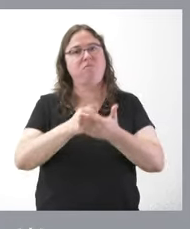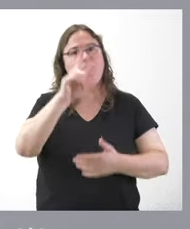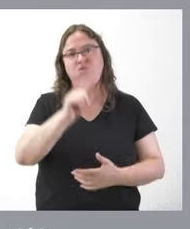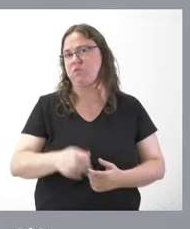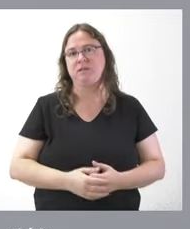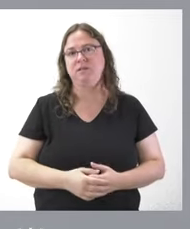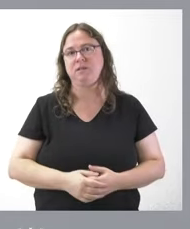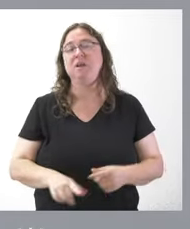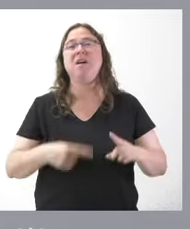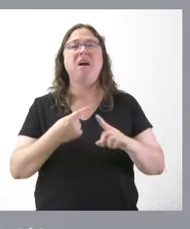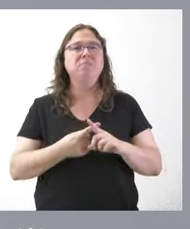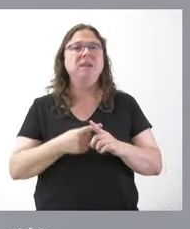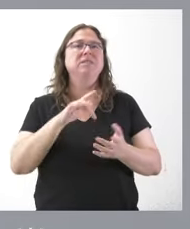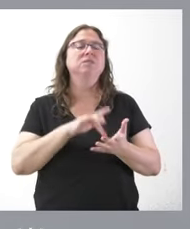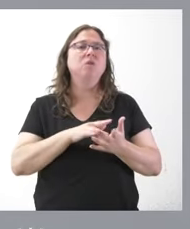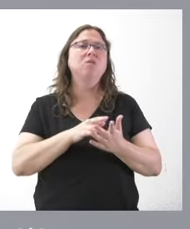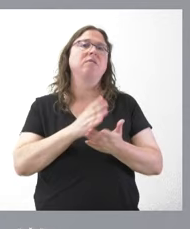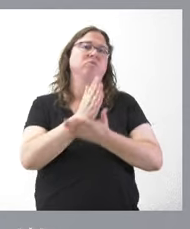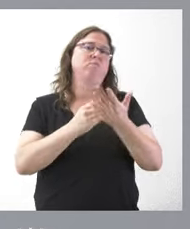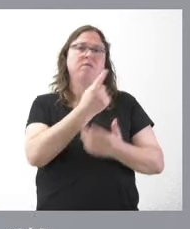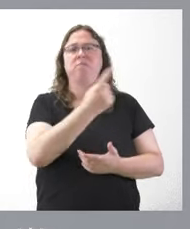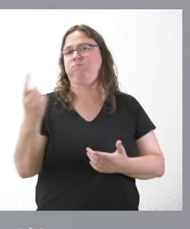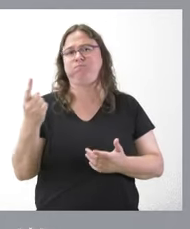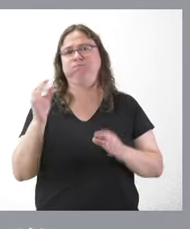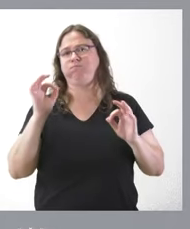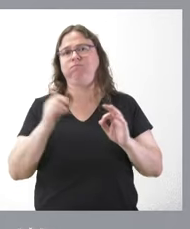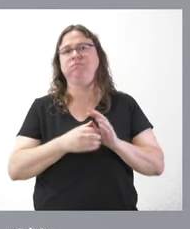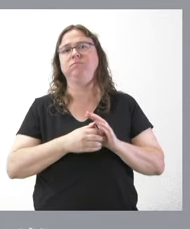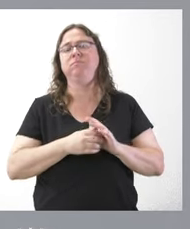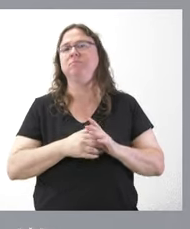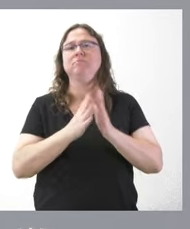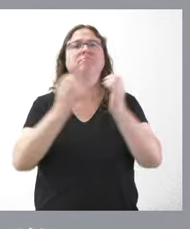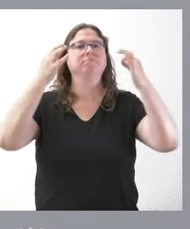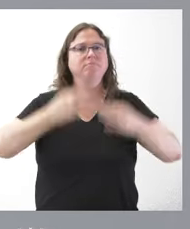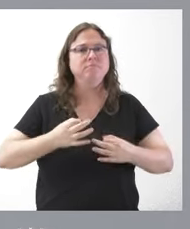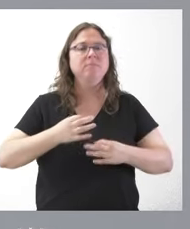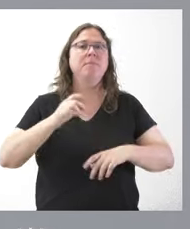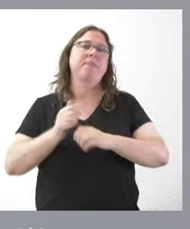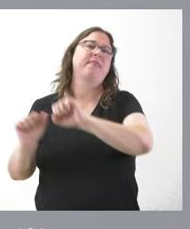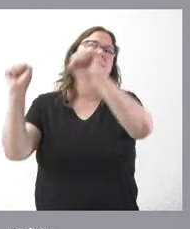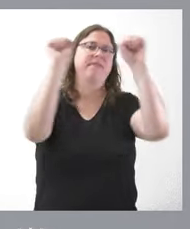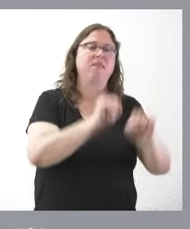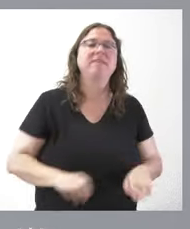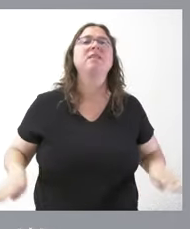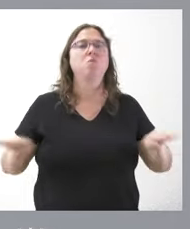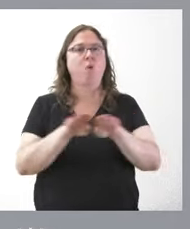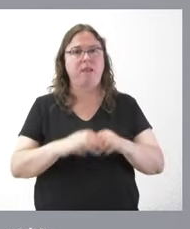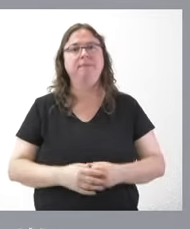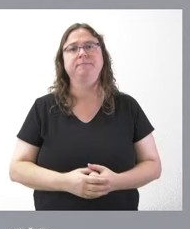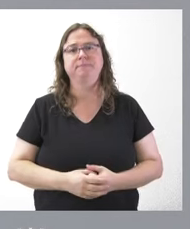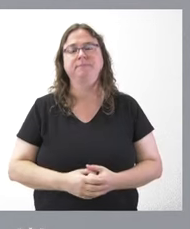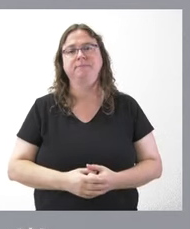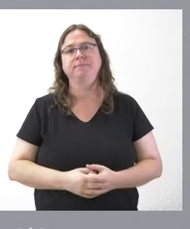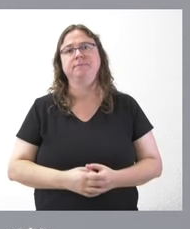plantea y además ven ustedes que hay comunidades autónomas de diversos signos políticos que están decididos claramente a defender la igualdad entre todos los españoles la